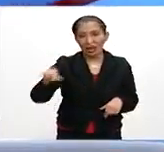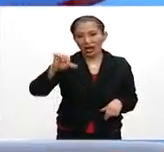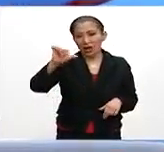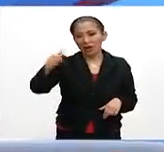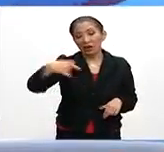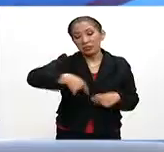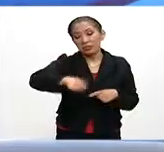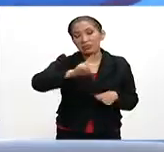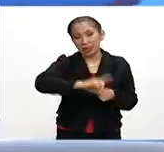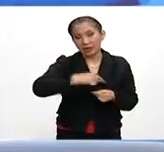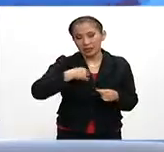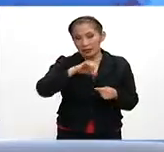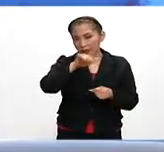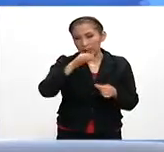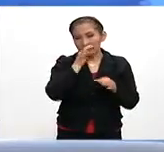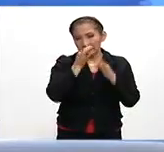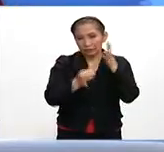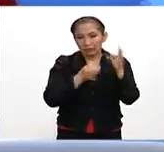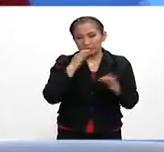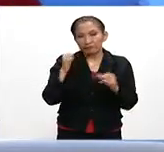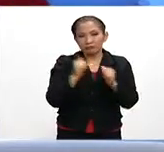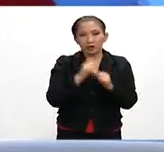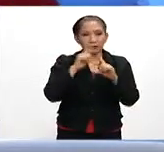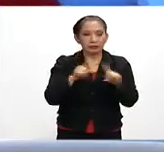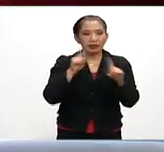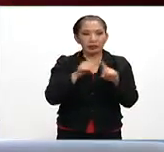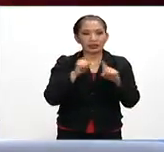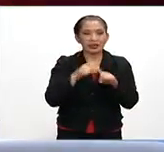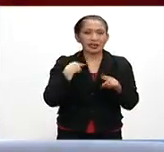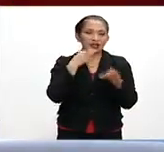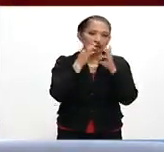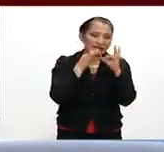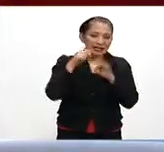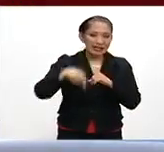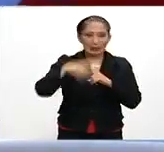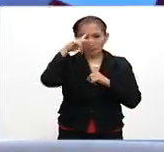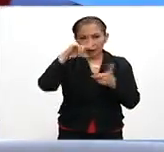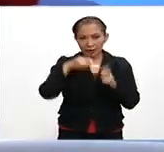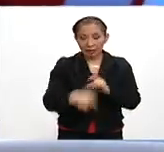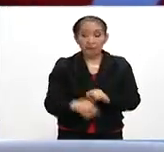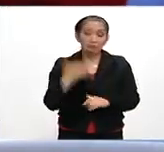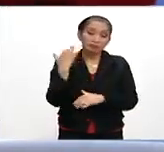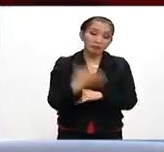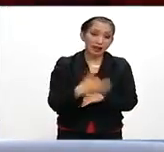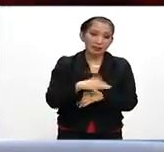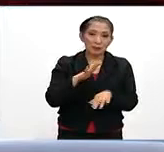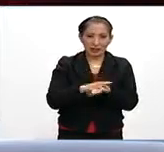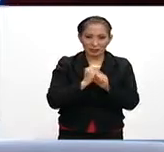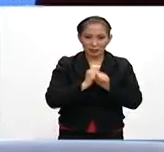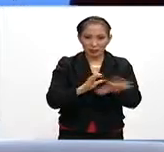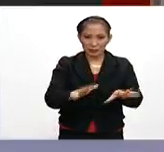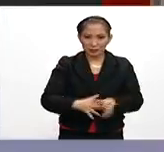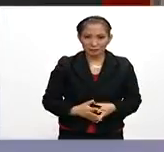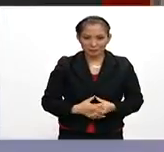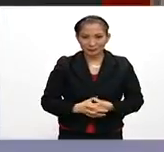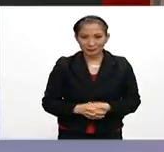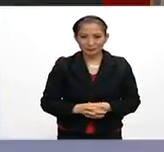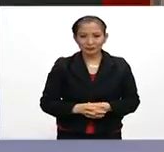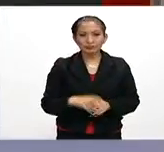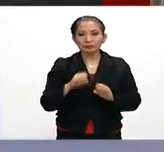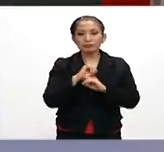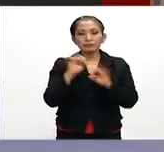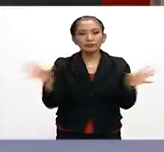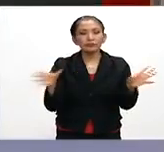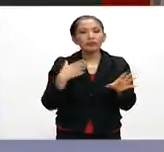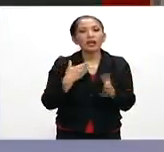resto del día y por supuesto le tendremos toda la información a través de los diferentes espacios aquí en México al día. Mientras tanto, más información. Así